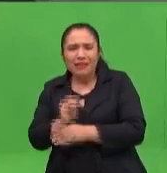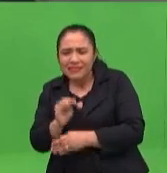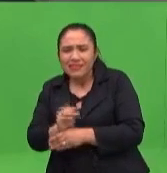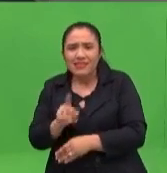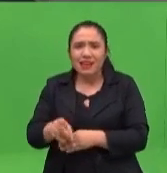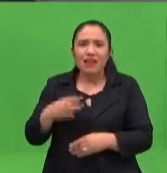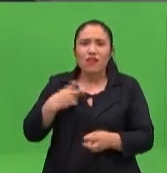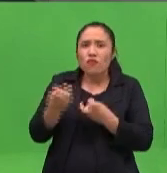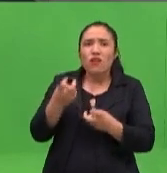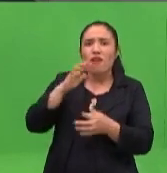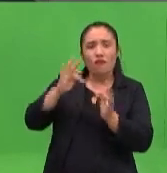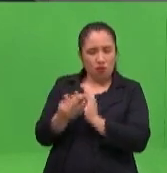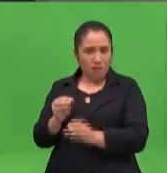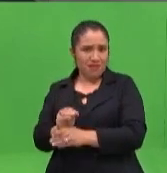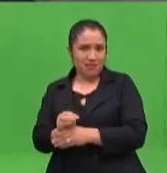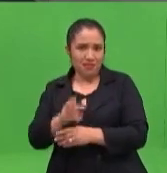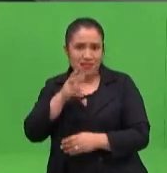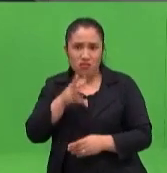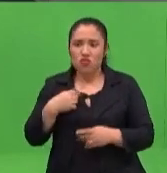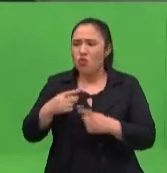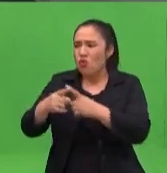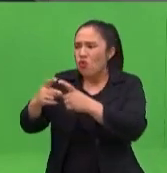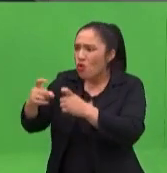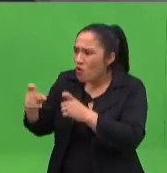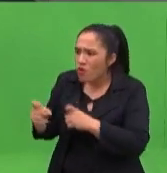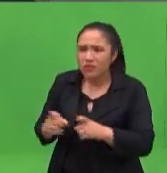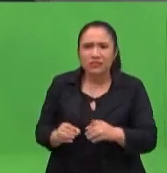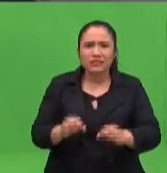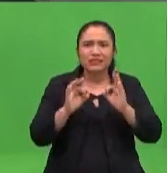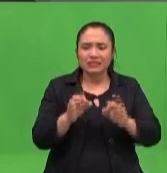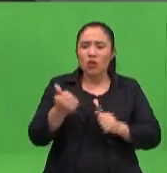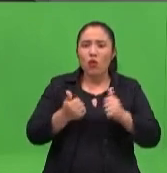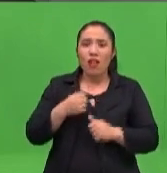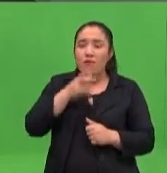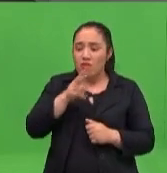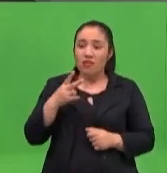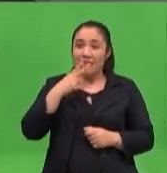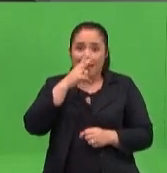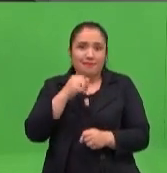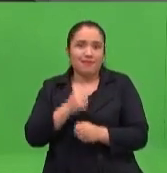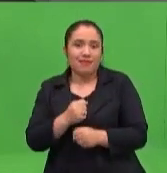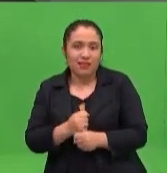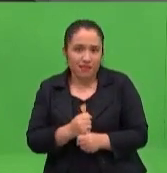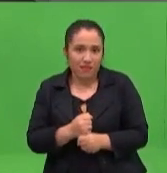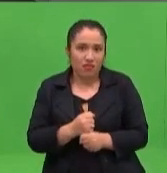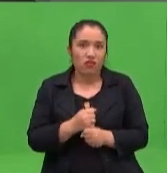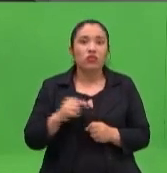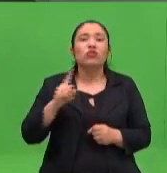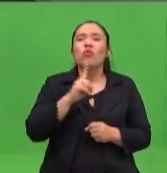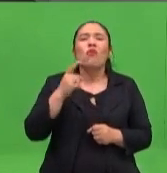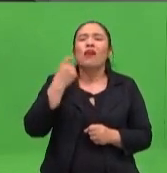yo busco también todas las cosas que realmente identifican a mi hijo, ¿verdad? Y no me